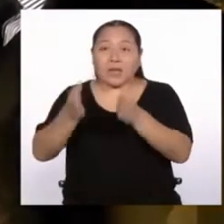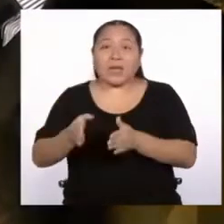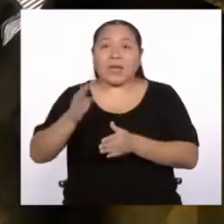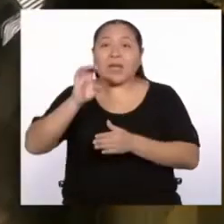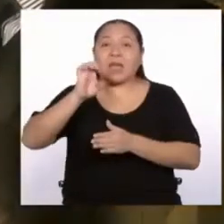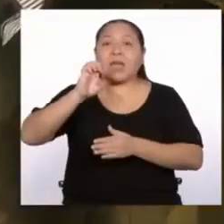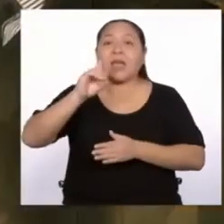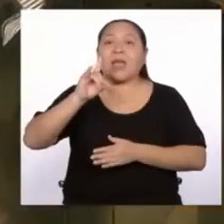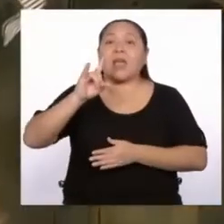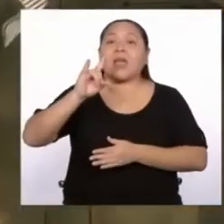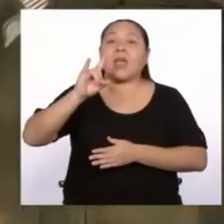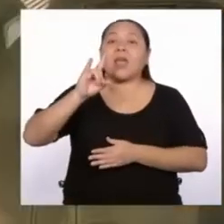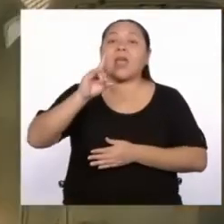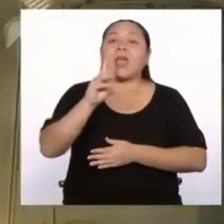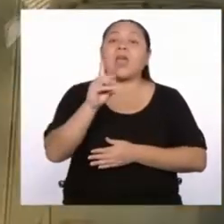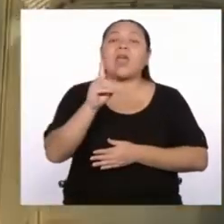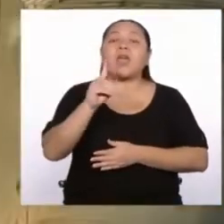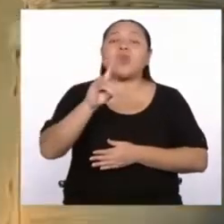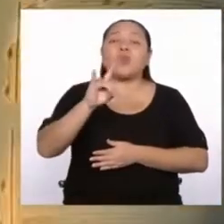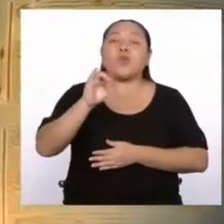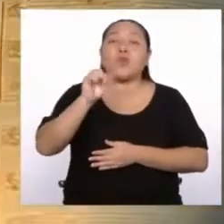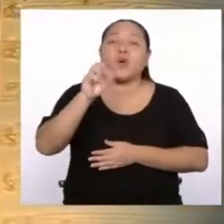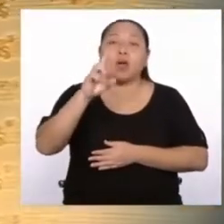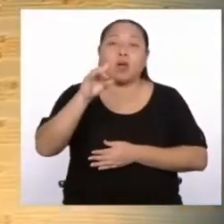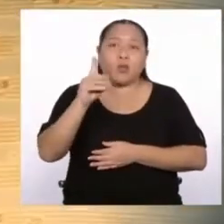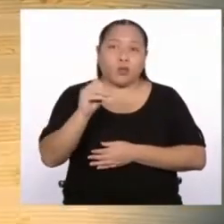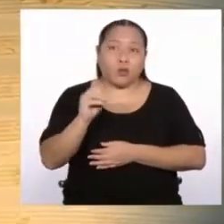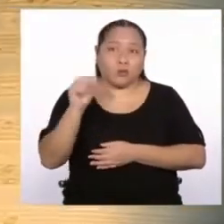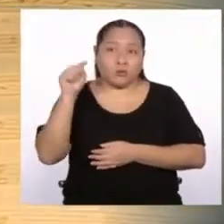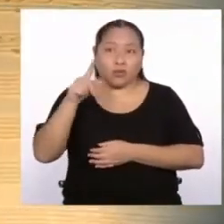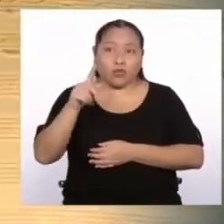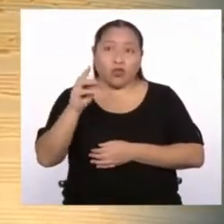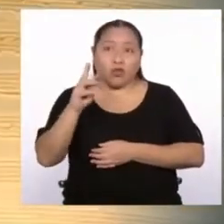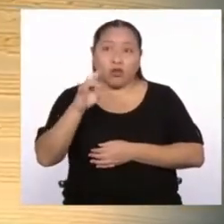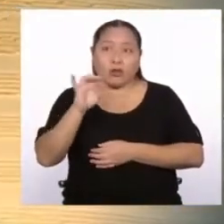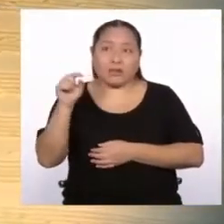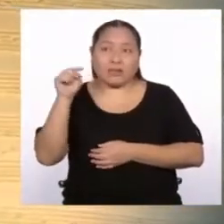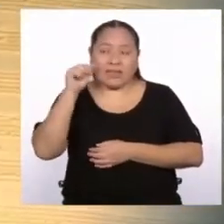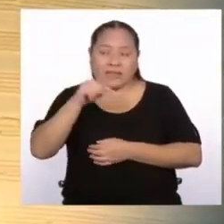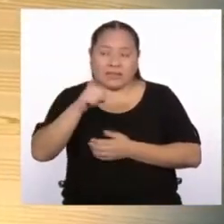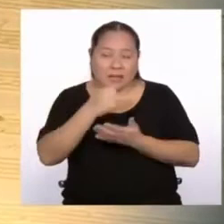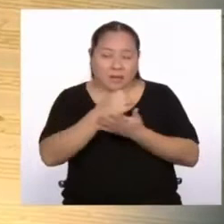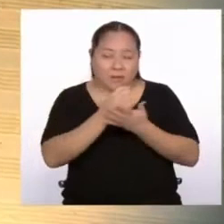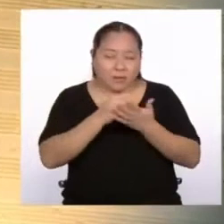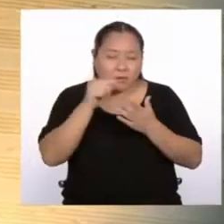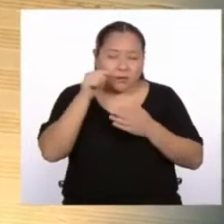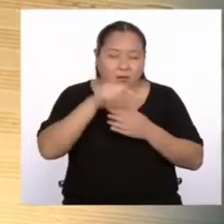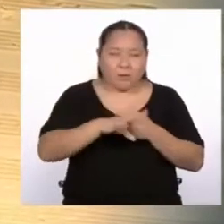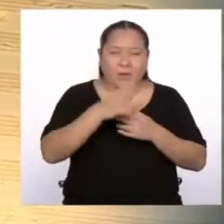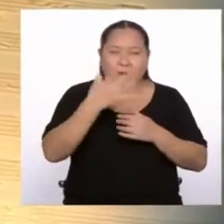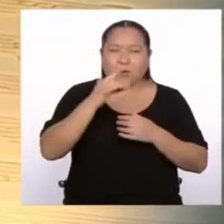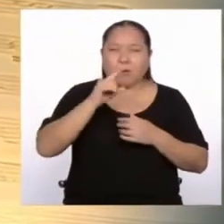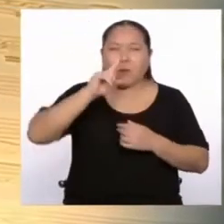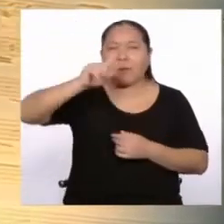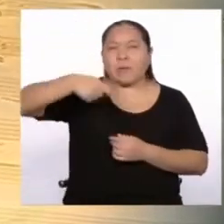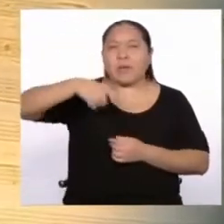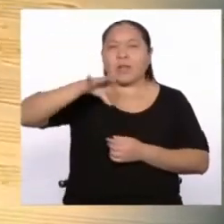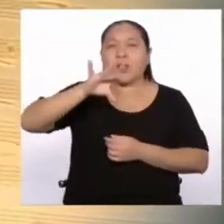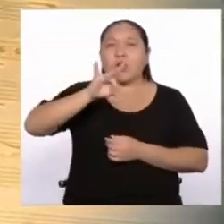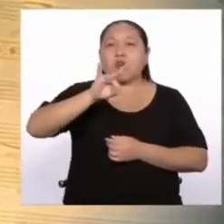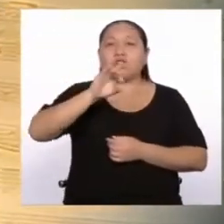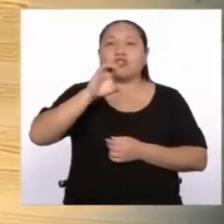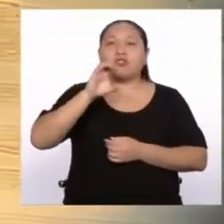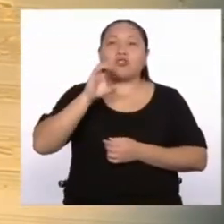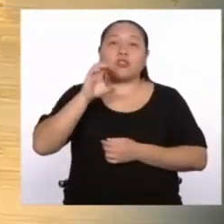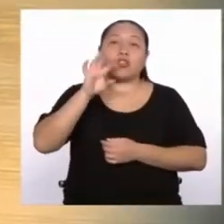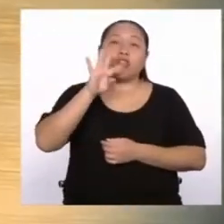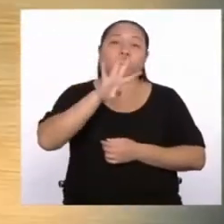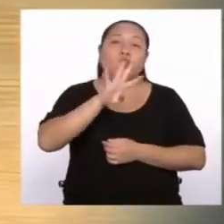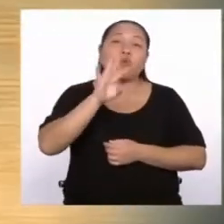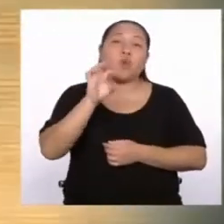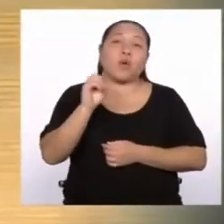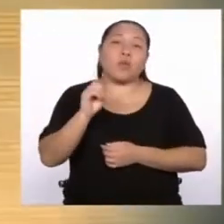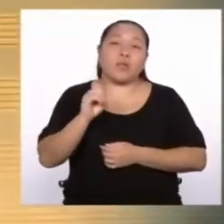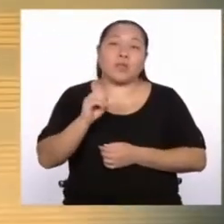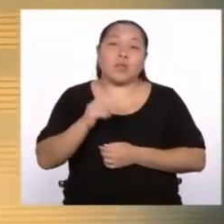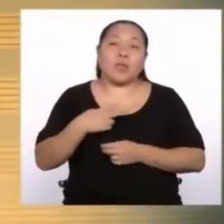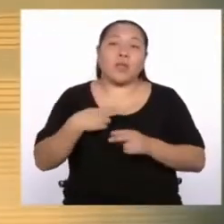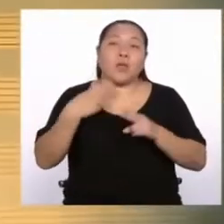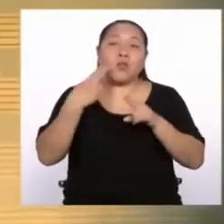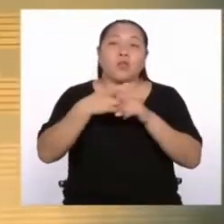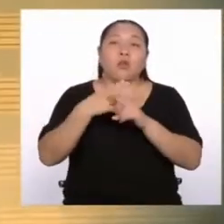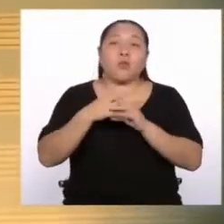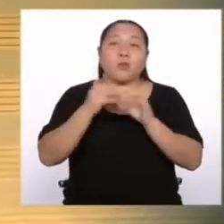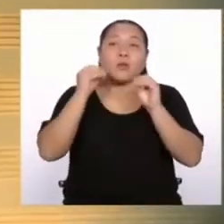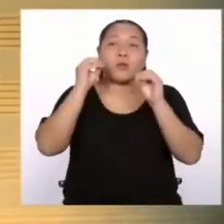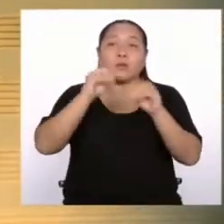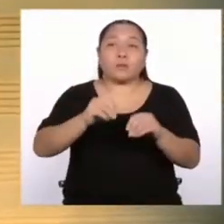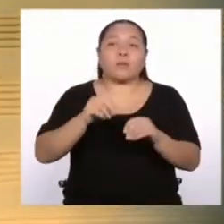Arancibia. Al parecer, esta versión data de la década de 1840, y lleva por nombre